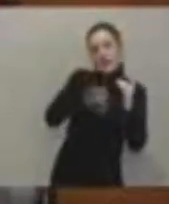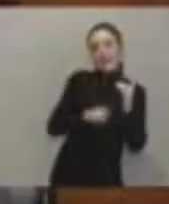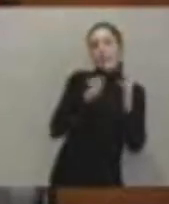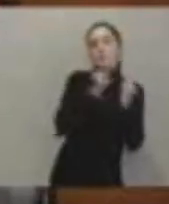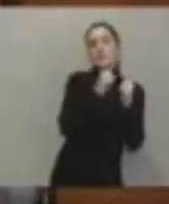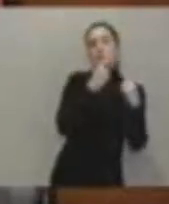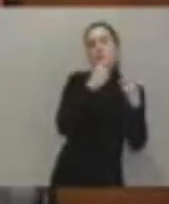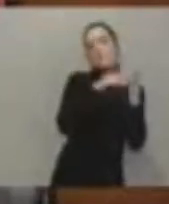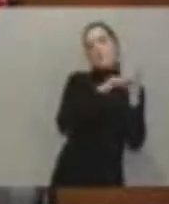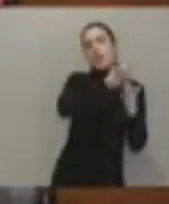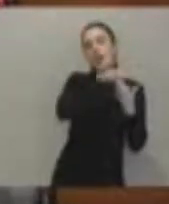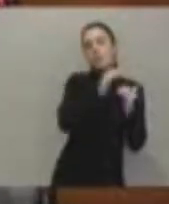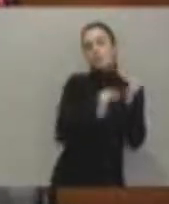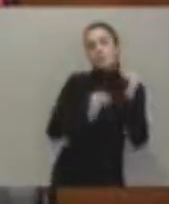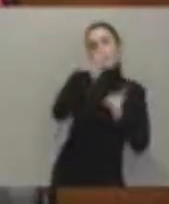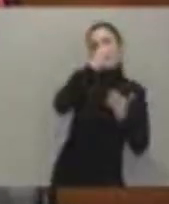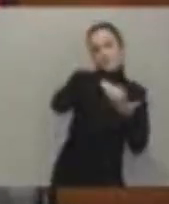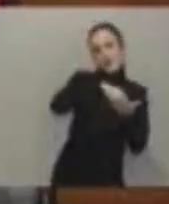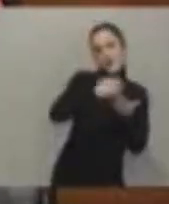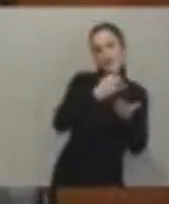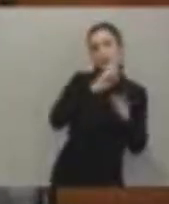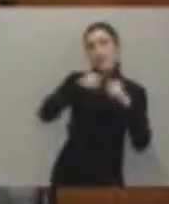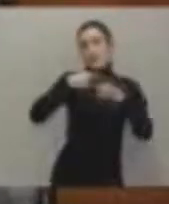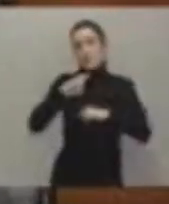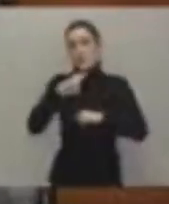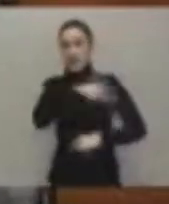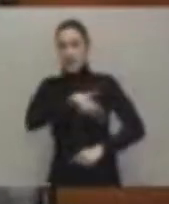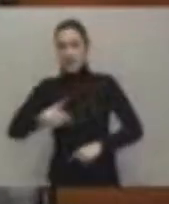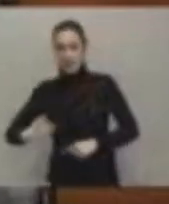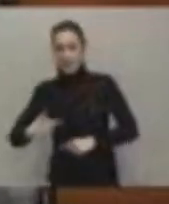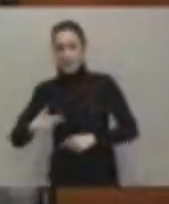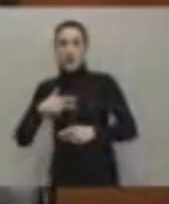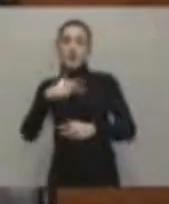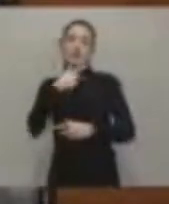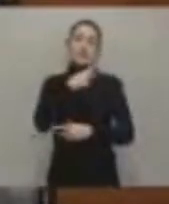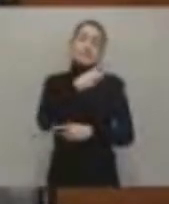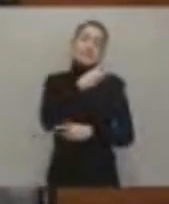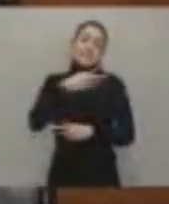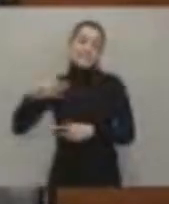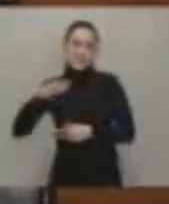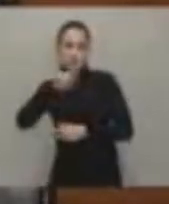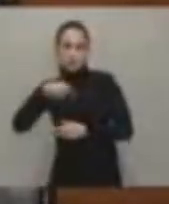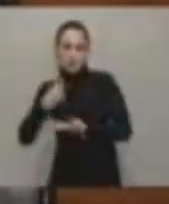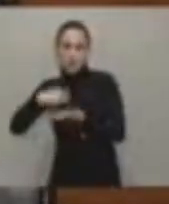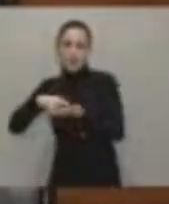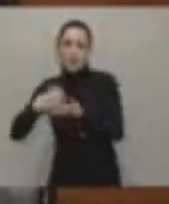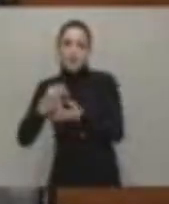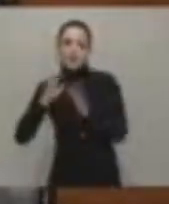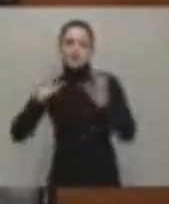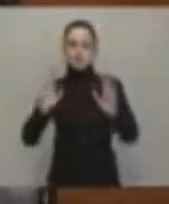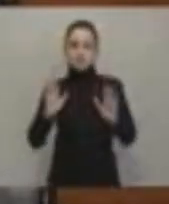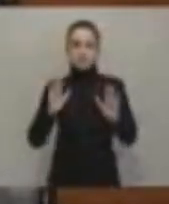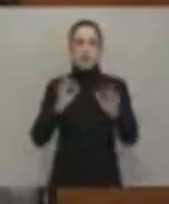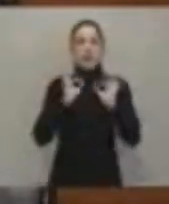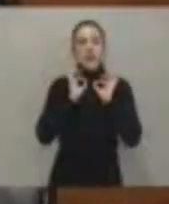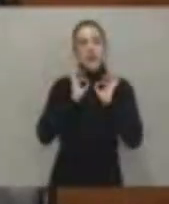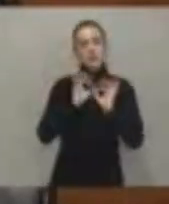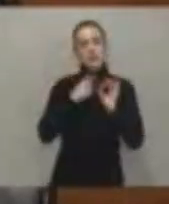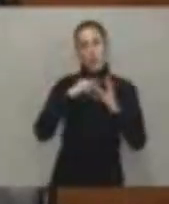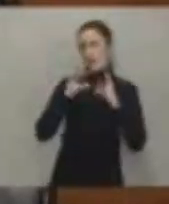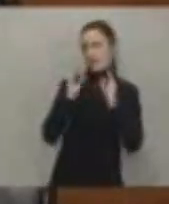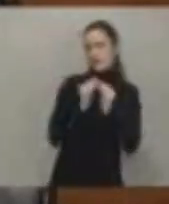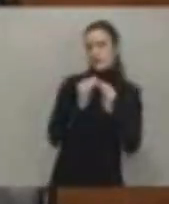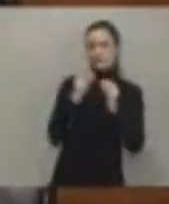y en Cantabria pague 300 euros. Eso voy concluyendo, señor presidente.